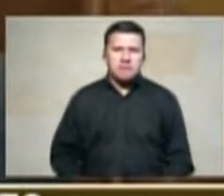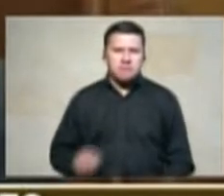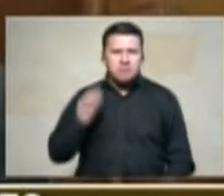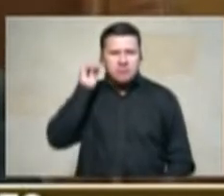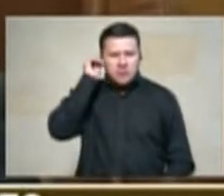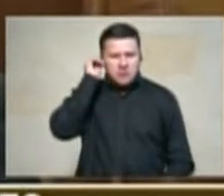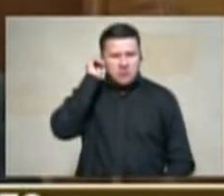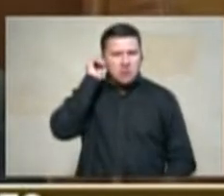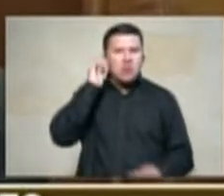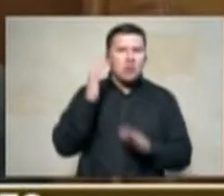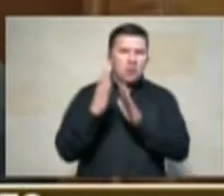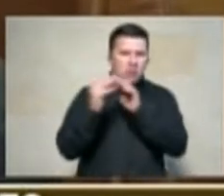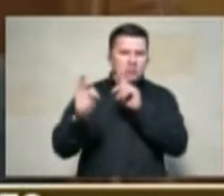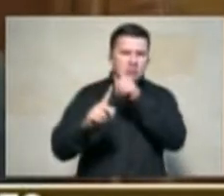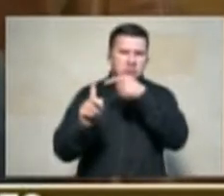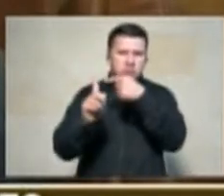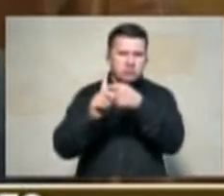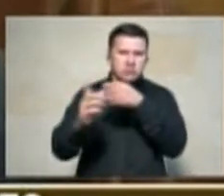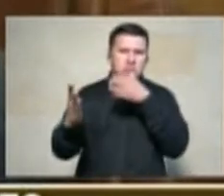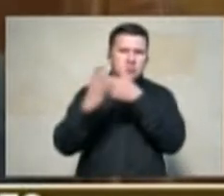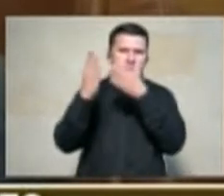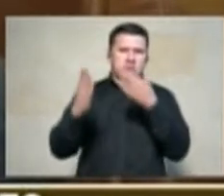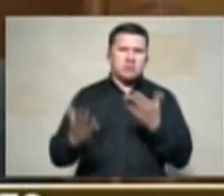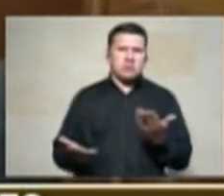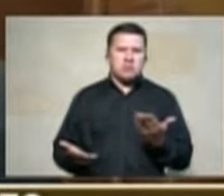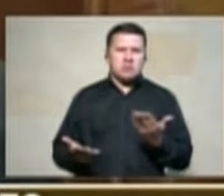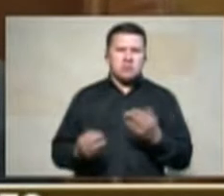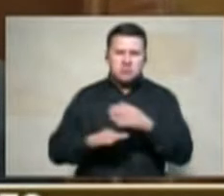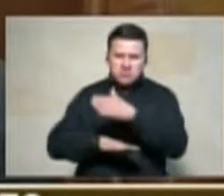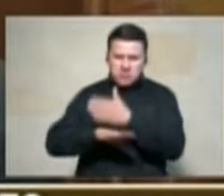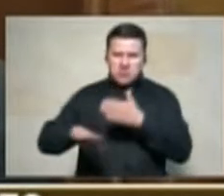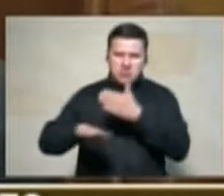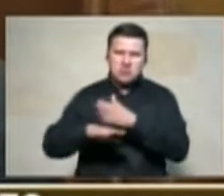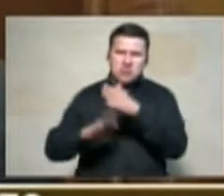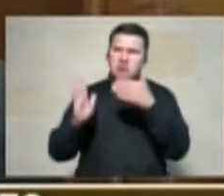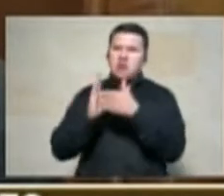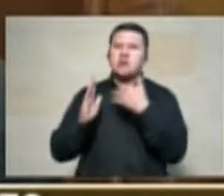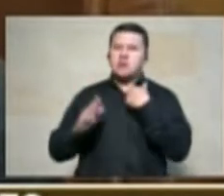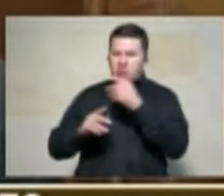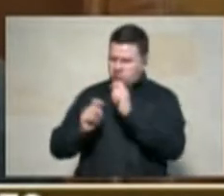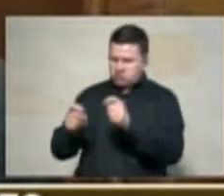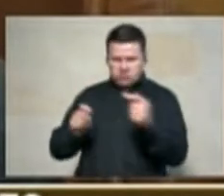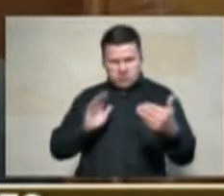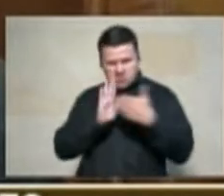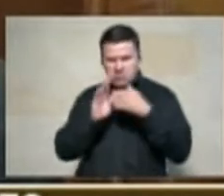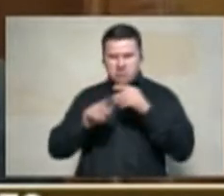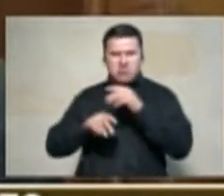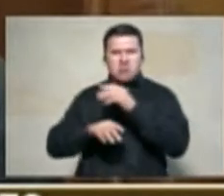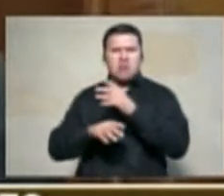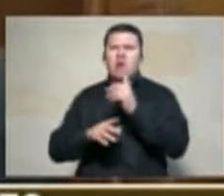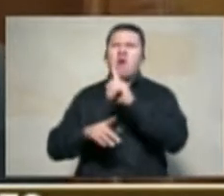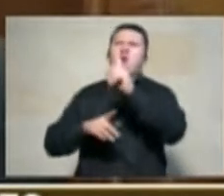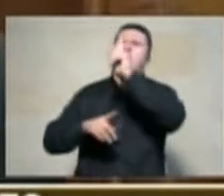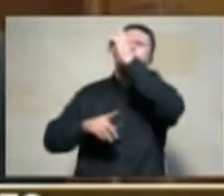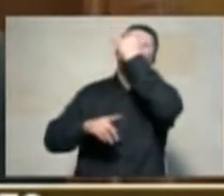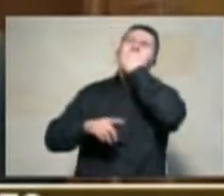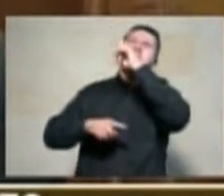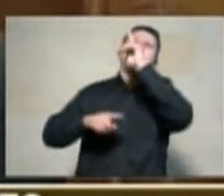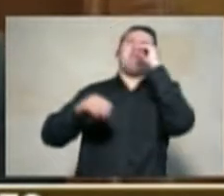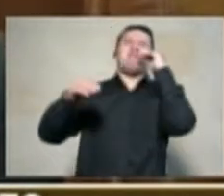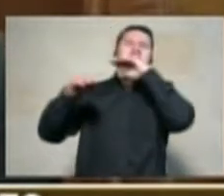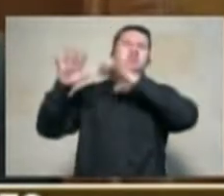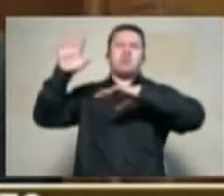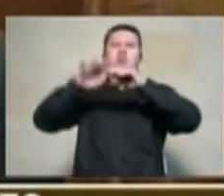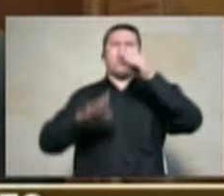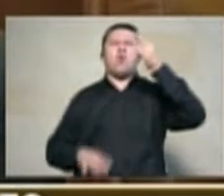unidad de restitución de tierras o para descalificar a los jueces a los magistrados a